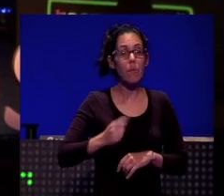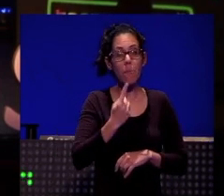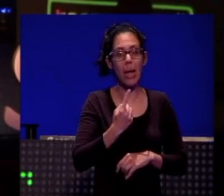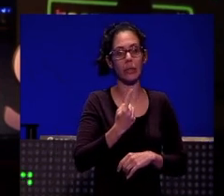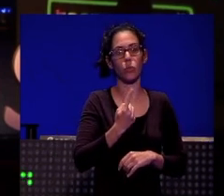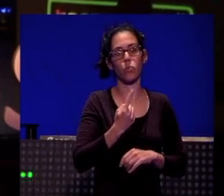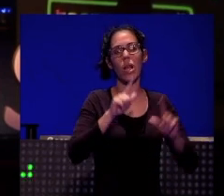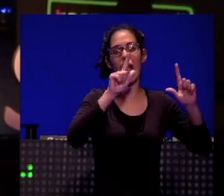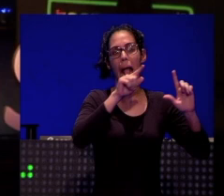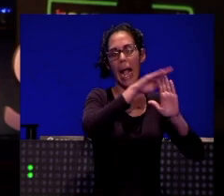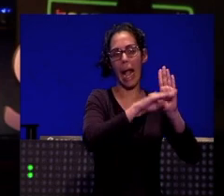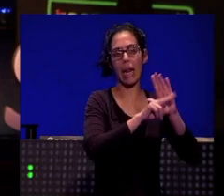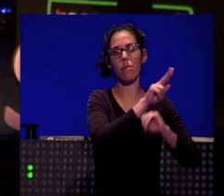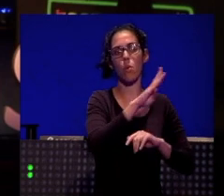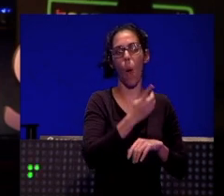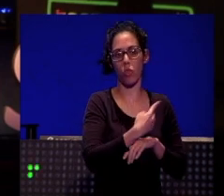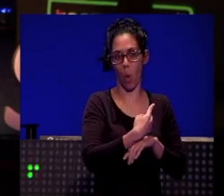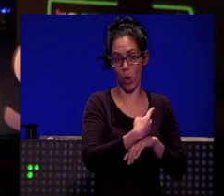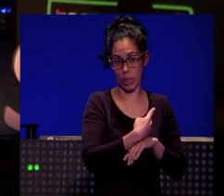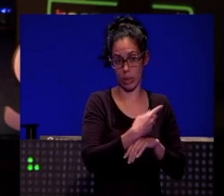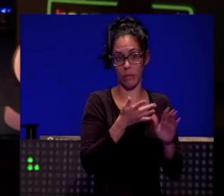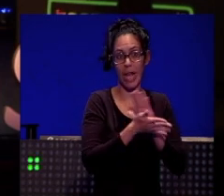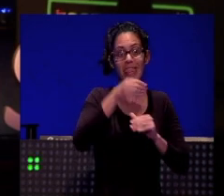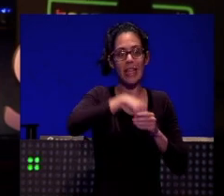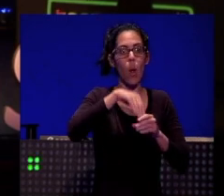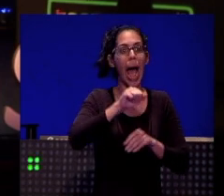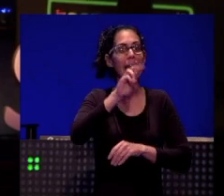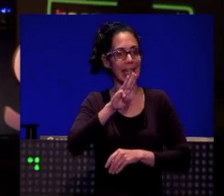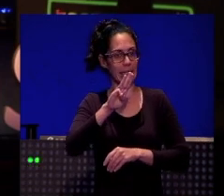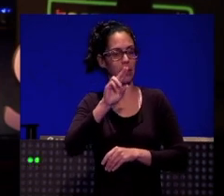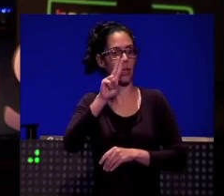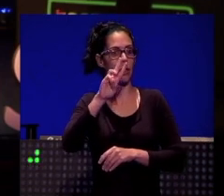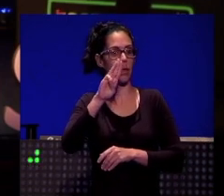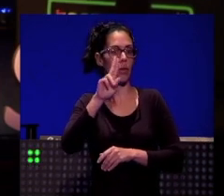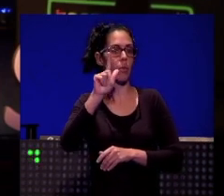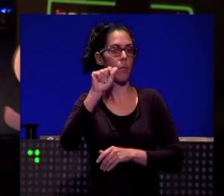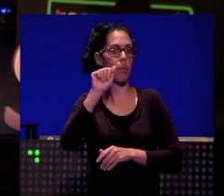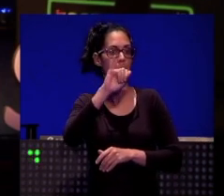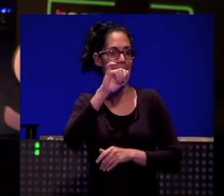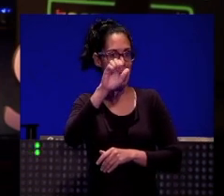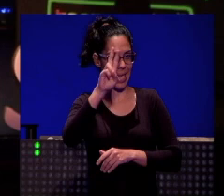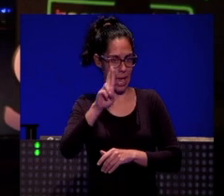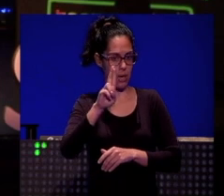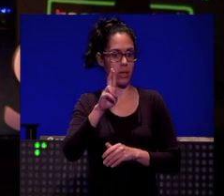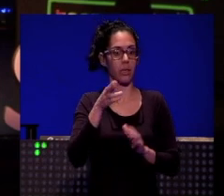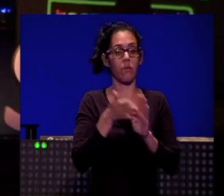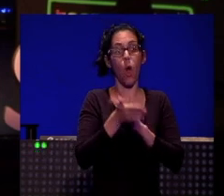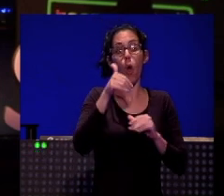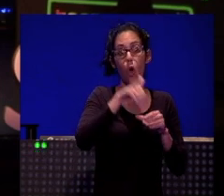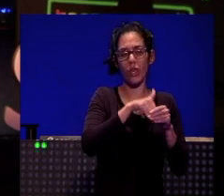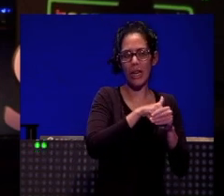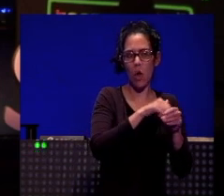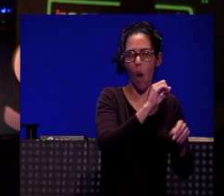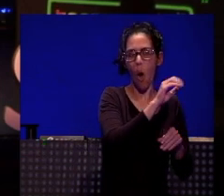disponible en A3 Player, que no es un 24 horas de contenido como, por ejemplo, fue el canal de OT.